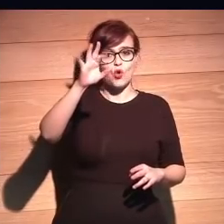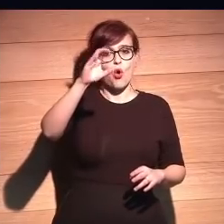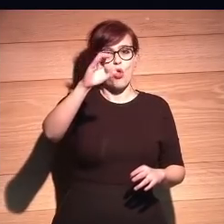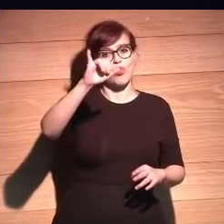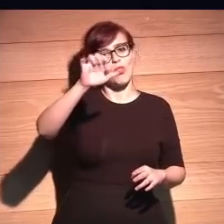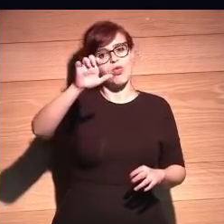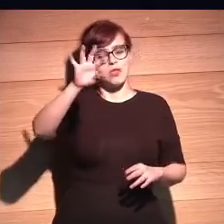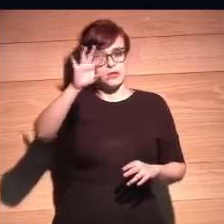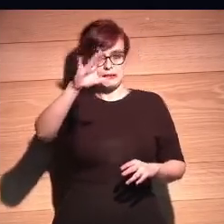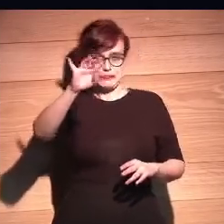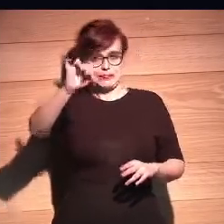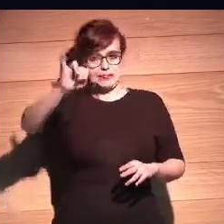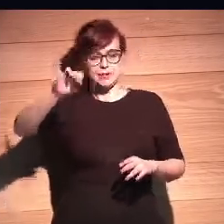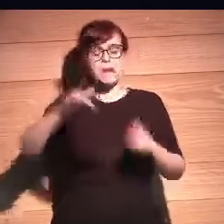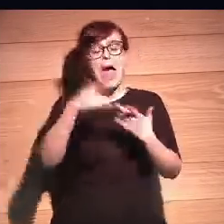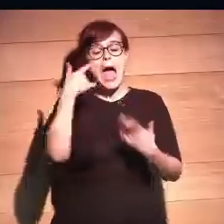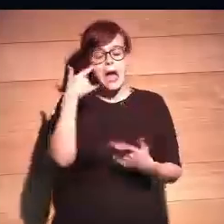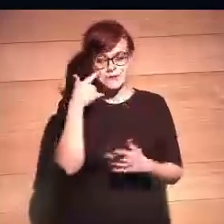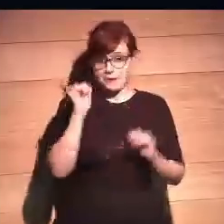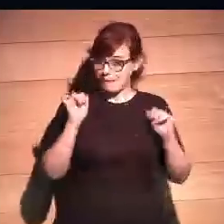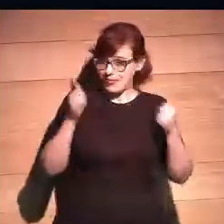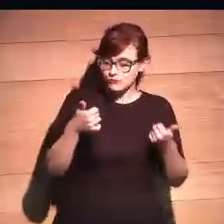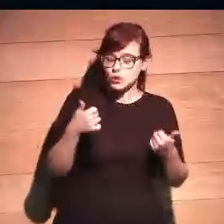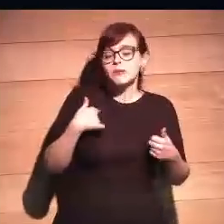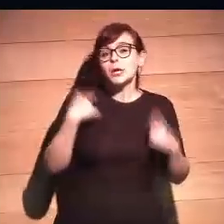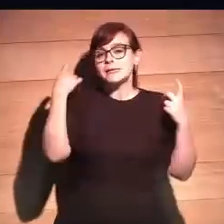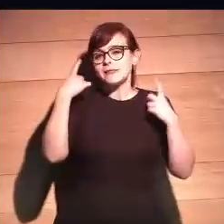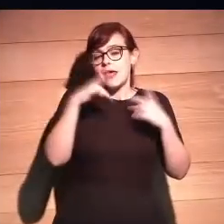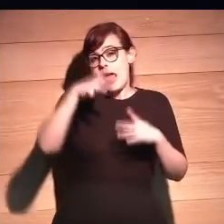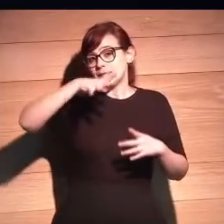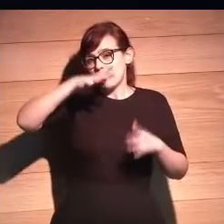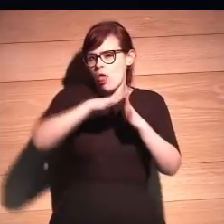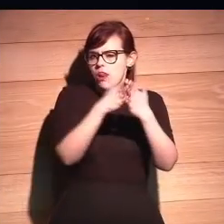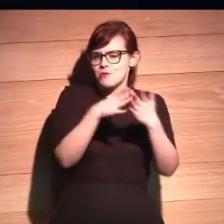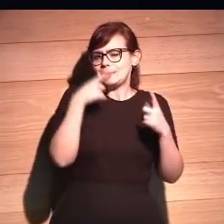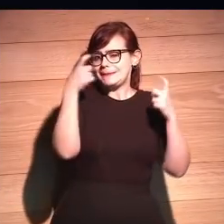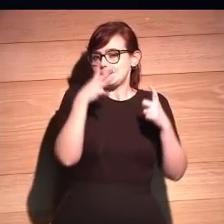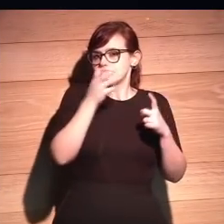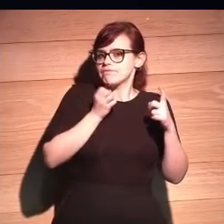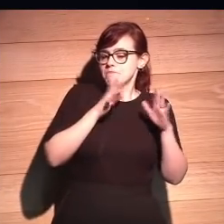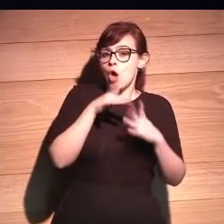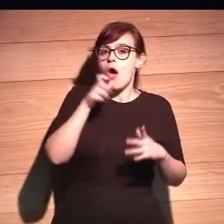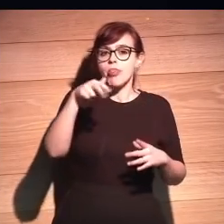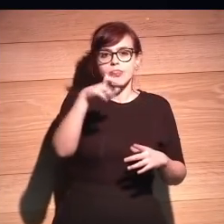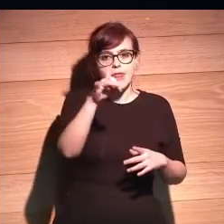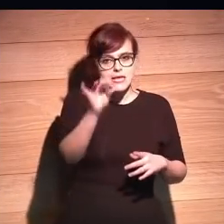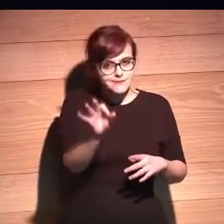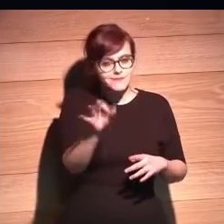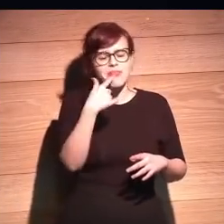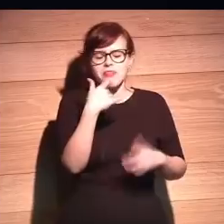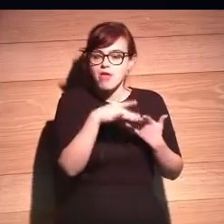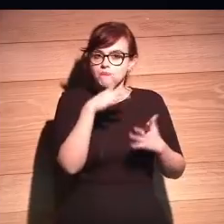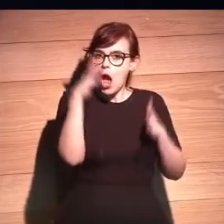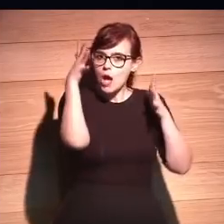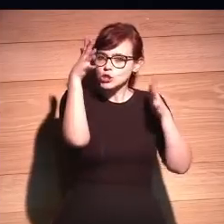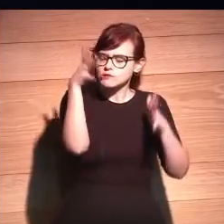José Ignacio, vamos a partir de un punto común. Yo voy a intentar no hacer spoilers del libro porque, de verdad, como dice Andrés, os recomiendo que